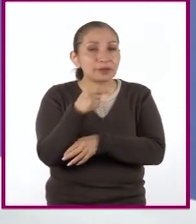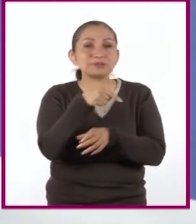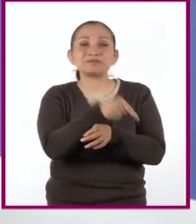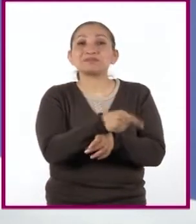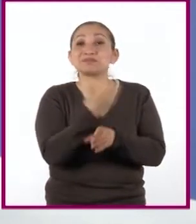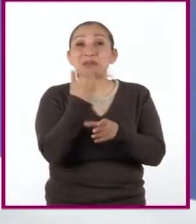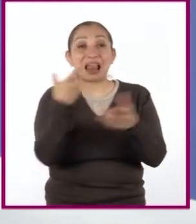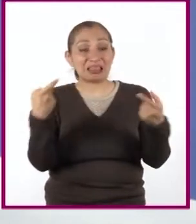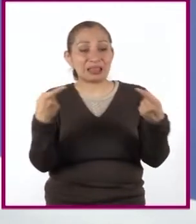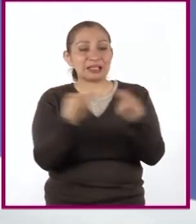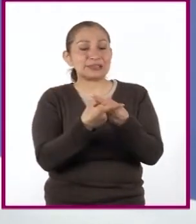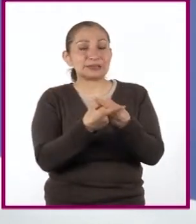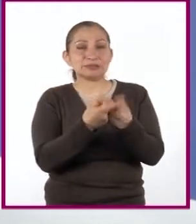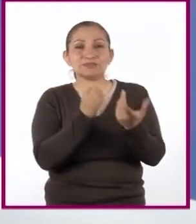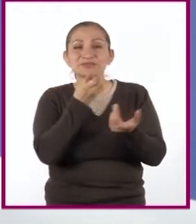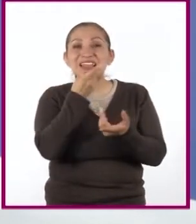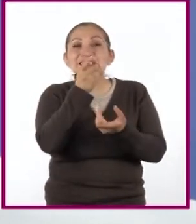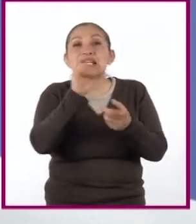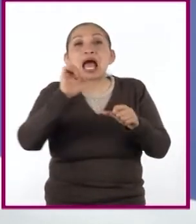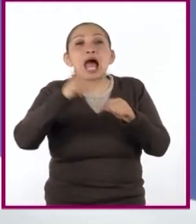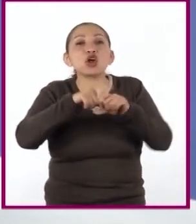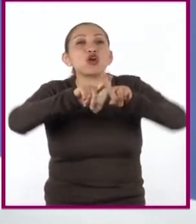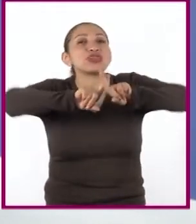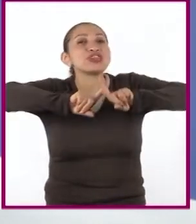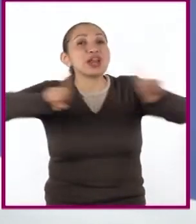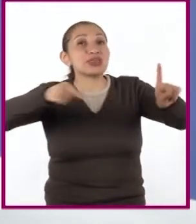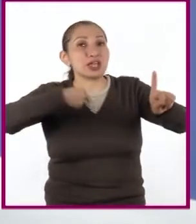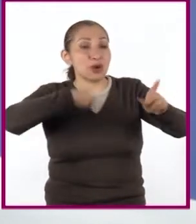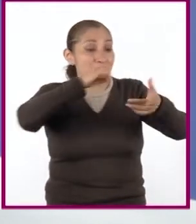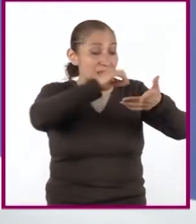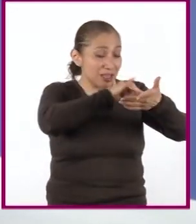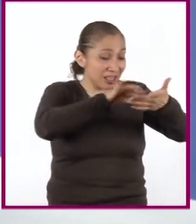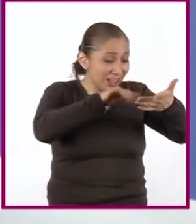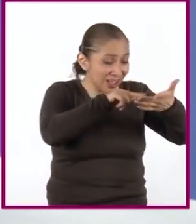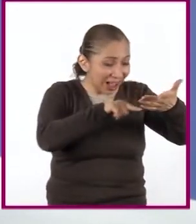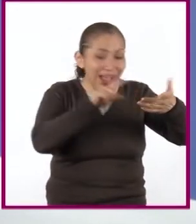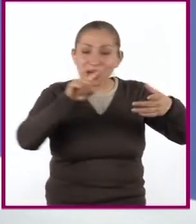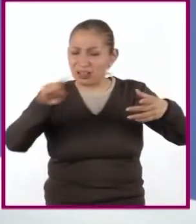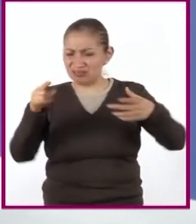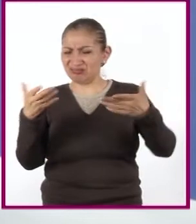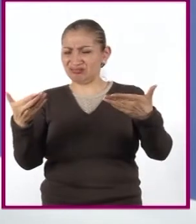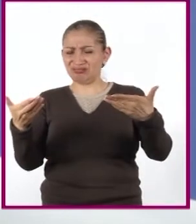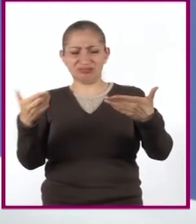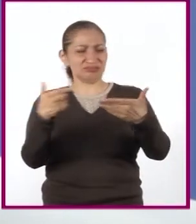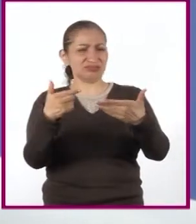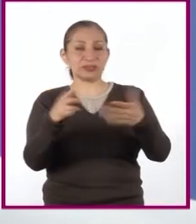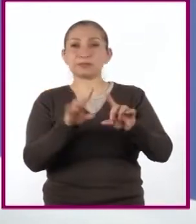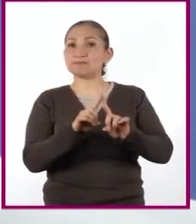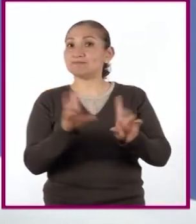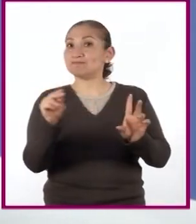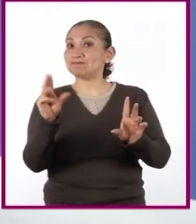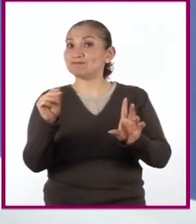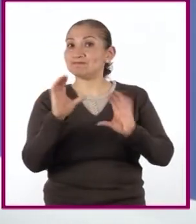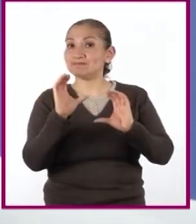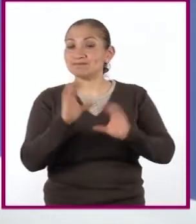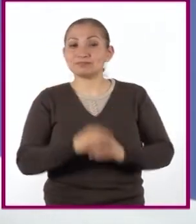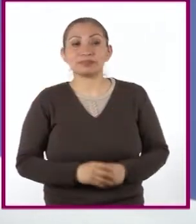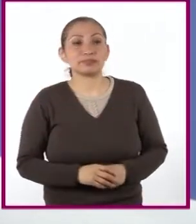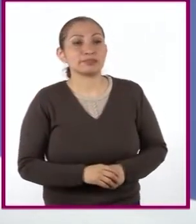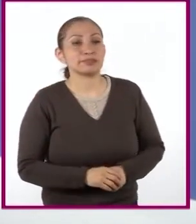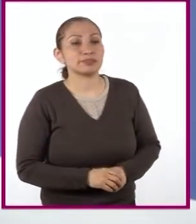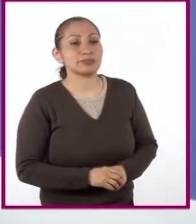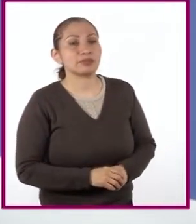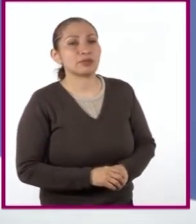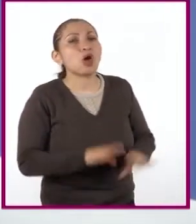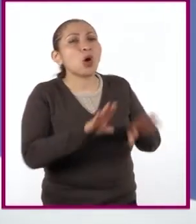adecuados, podrían comunicar algo distinto a lo que queremos transmitir en nuestra investigación. ¿Cómo